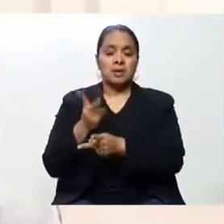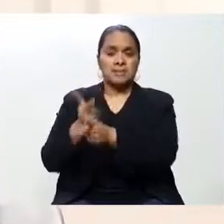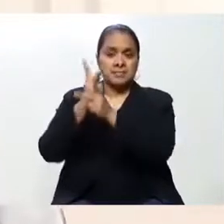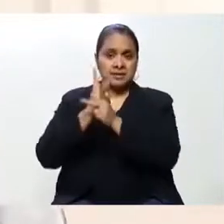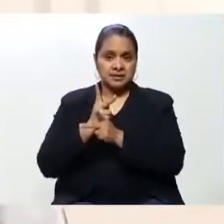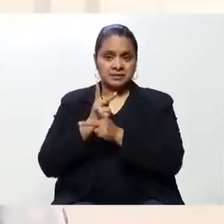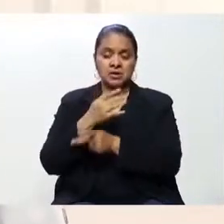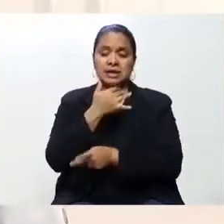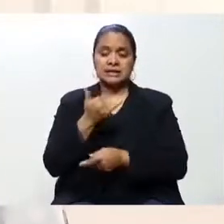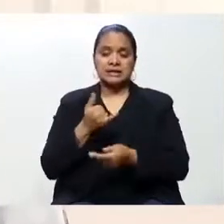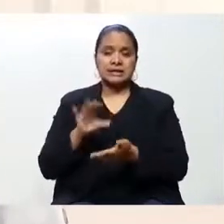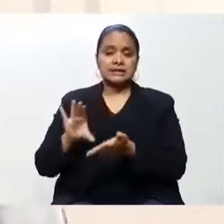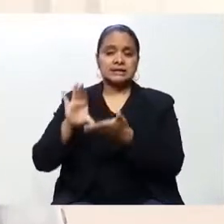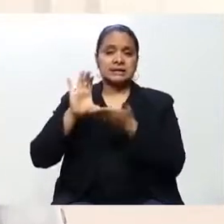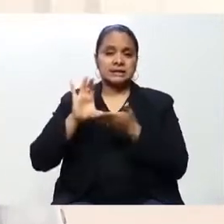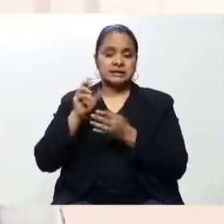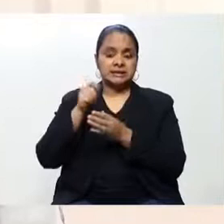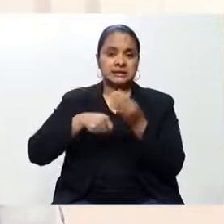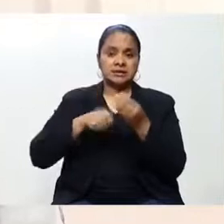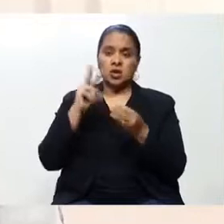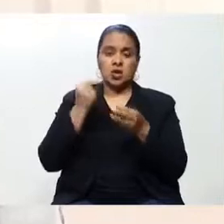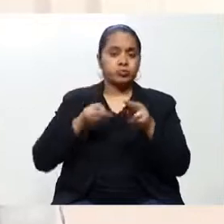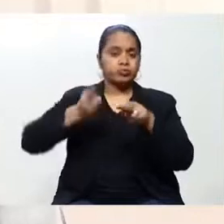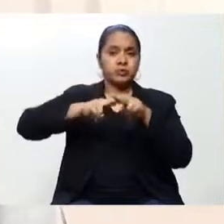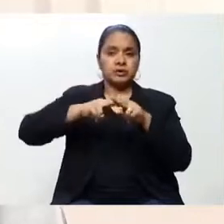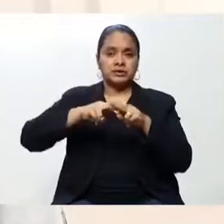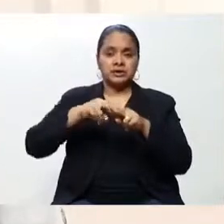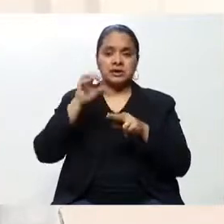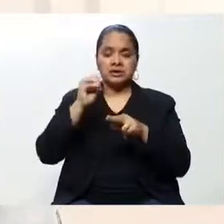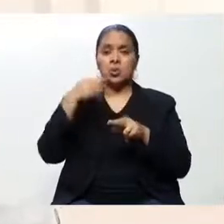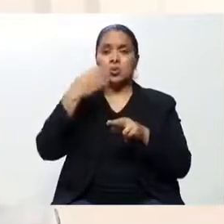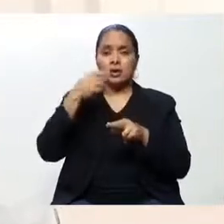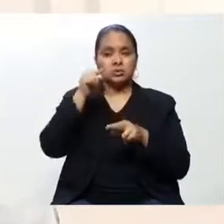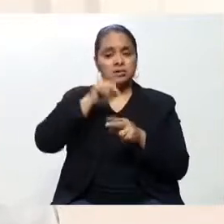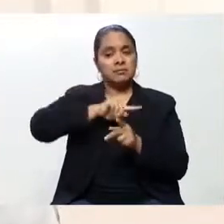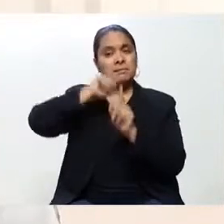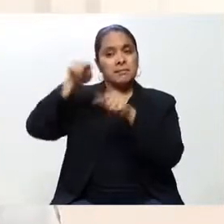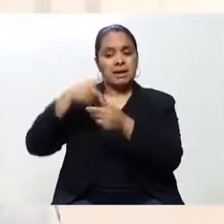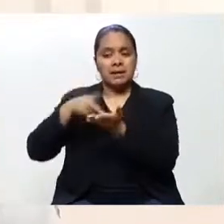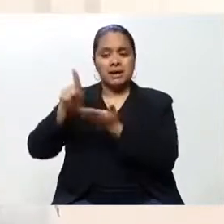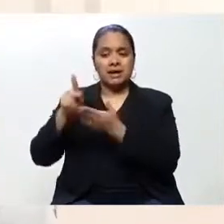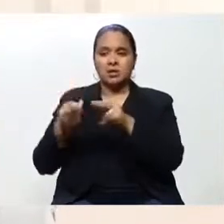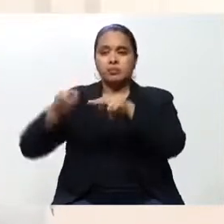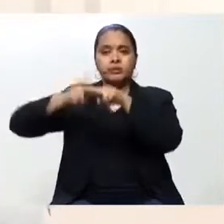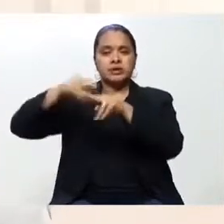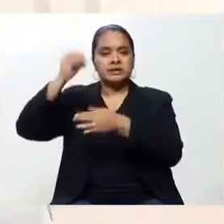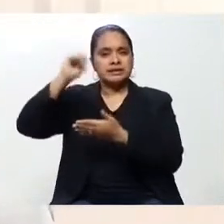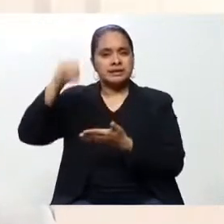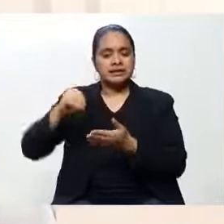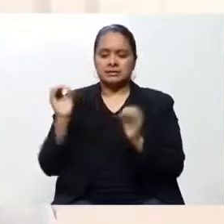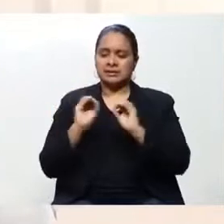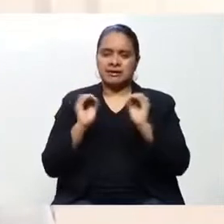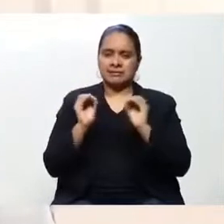y de crédito no tendrán cargo o multa al ponerse al día con sus obligaciones. Aquí quiero